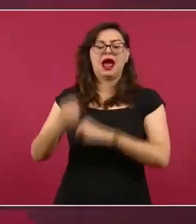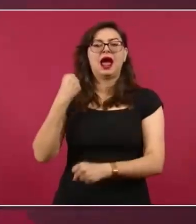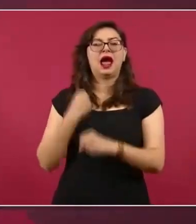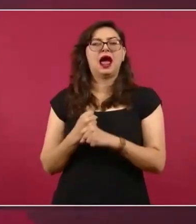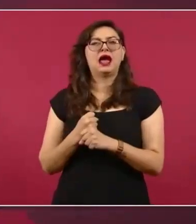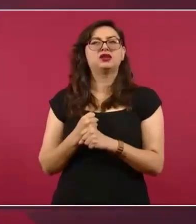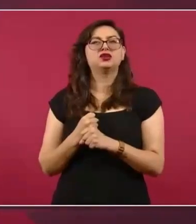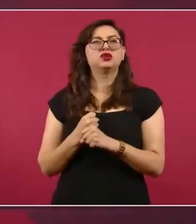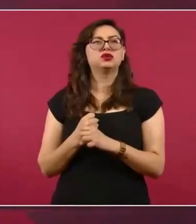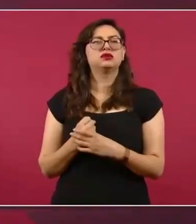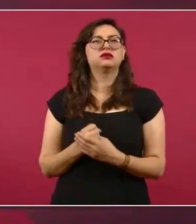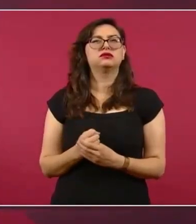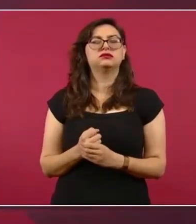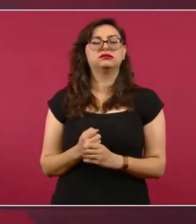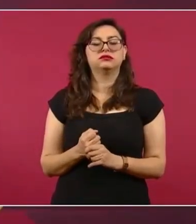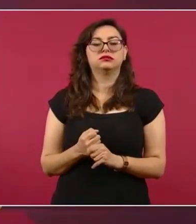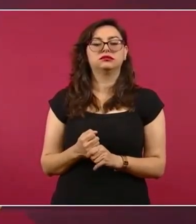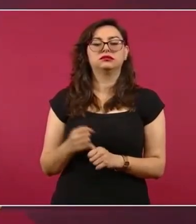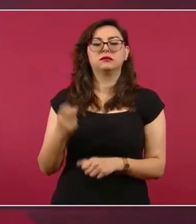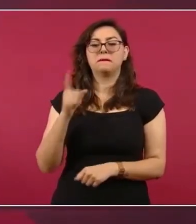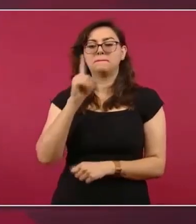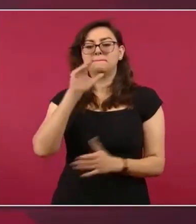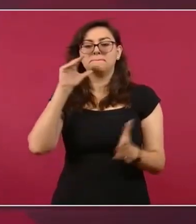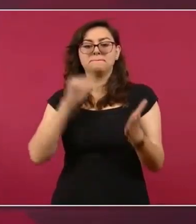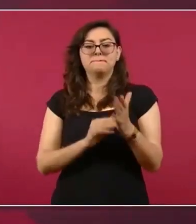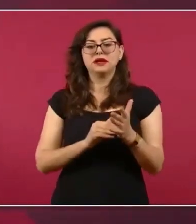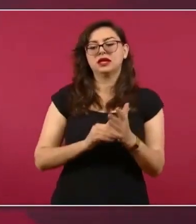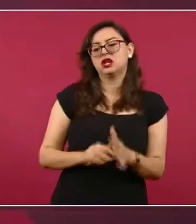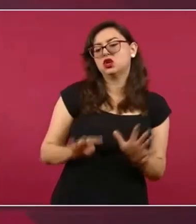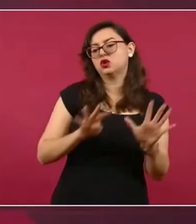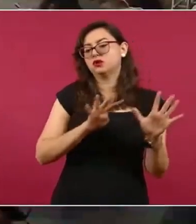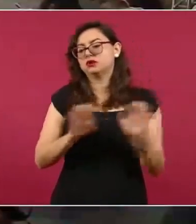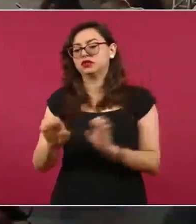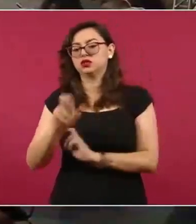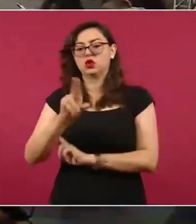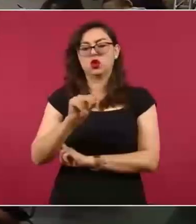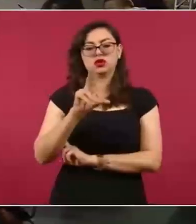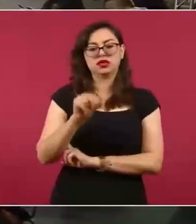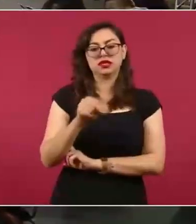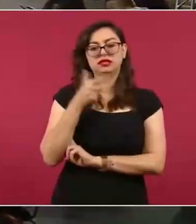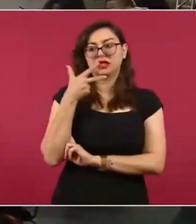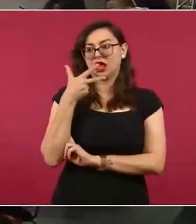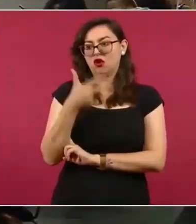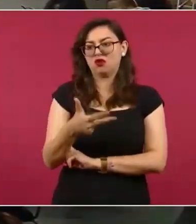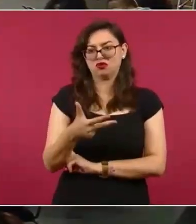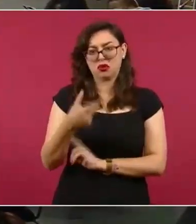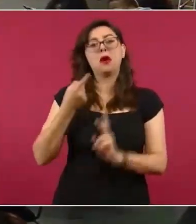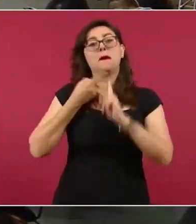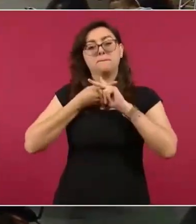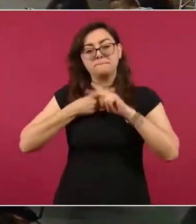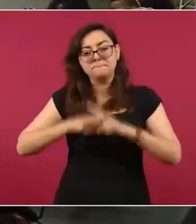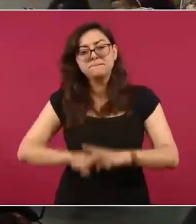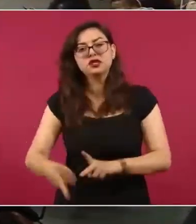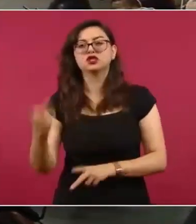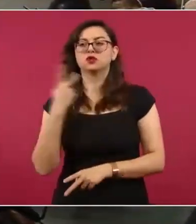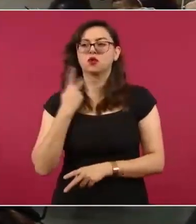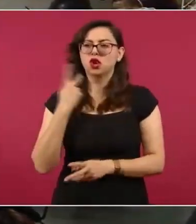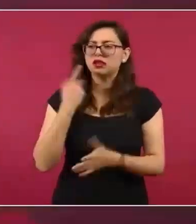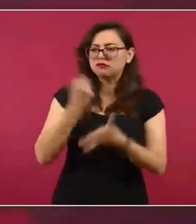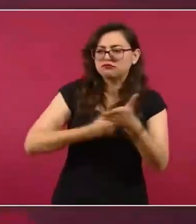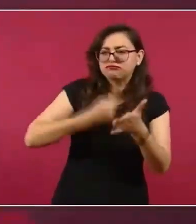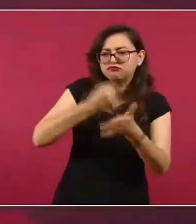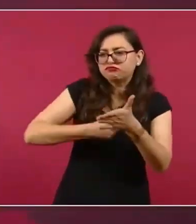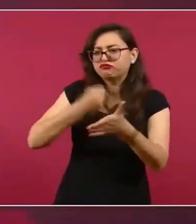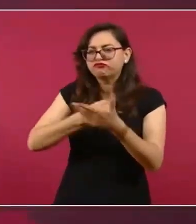1988, tenía enfrente de mi casa, día y noche,